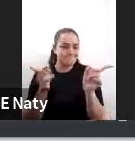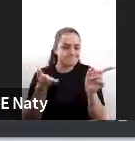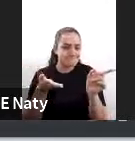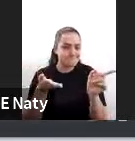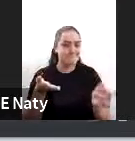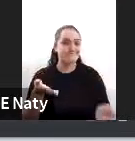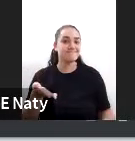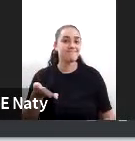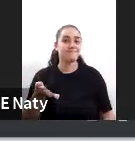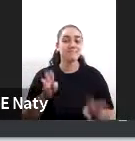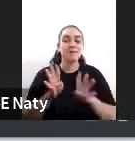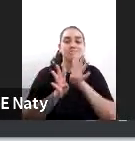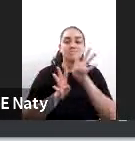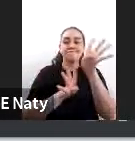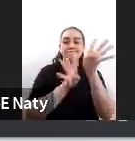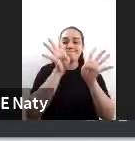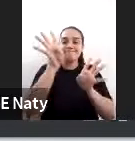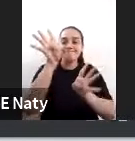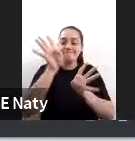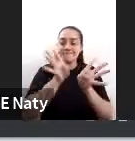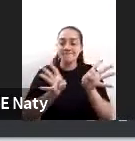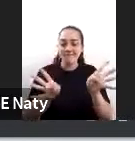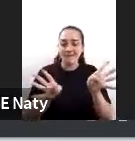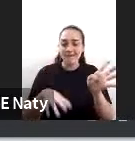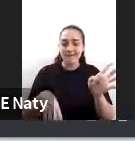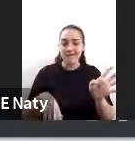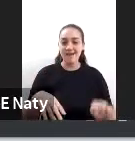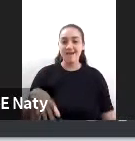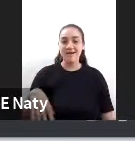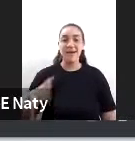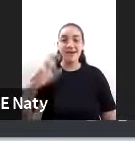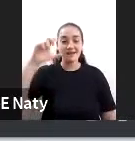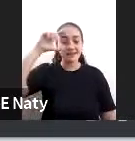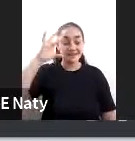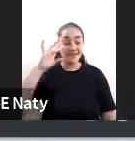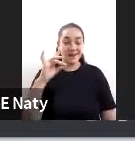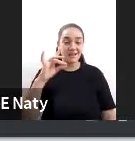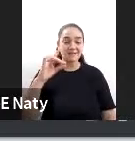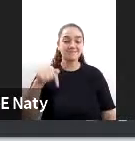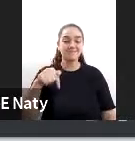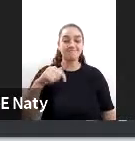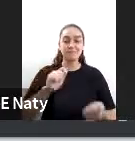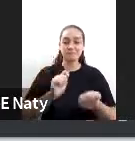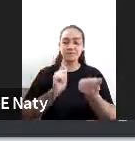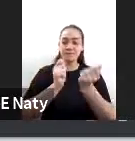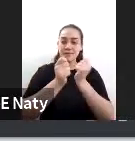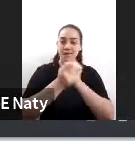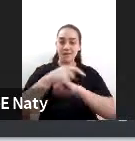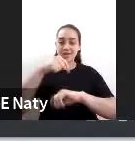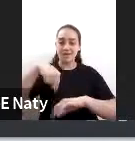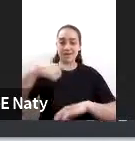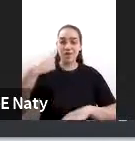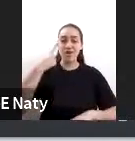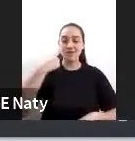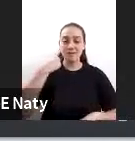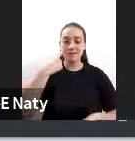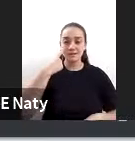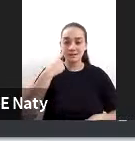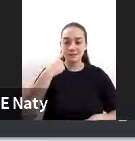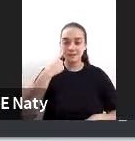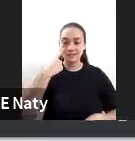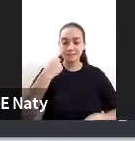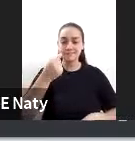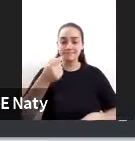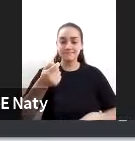ramificar la red para convertirse en lo que ustedes conocen hoy como la REFESFO la red federal de fibra